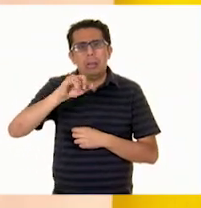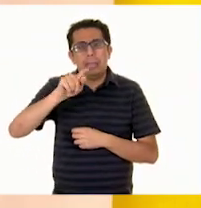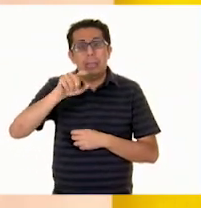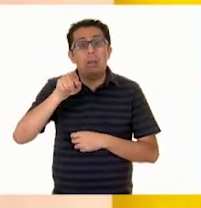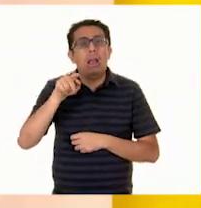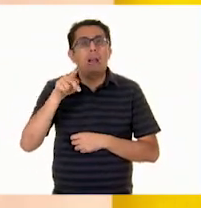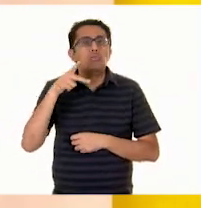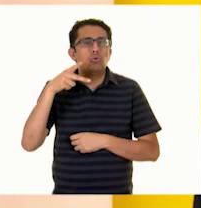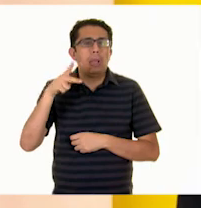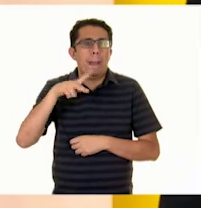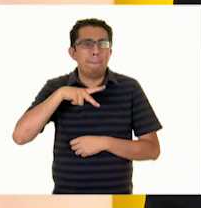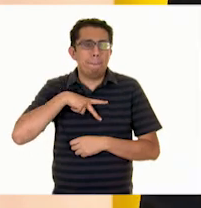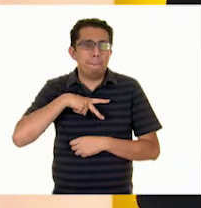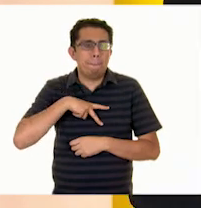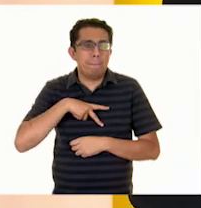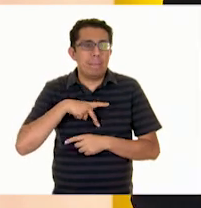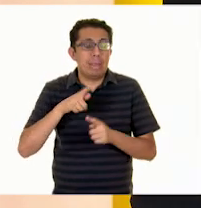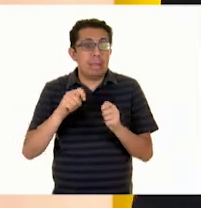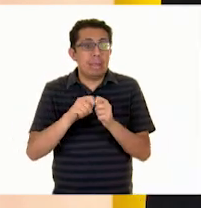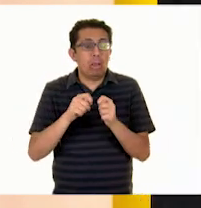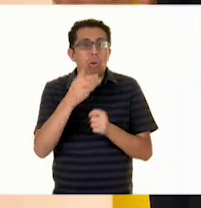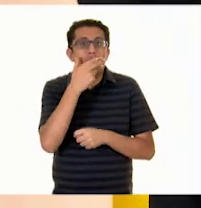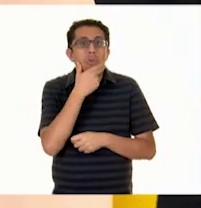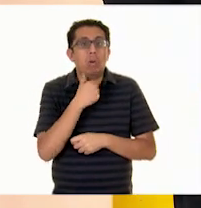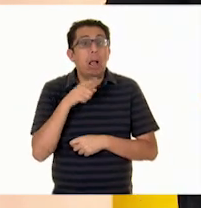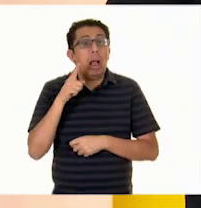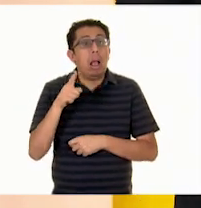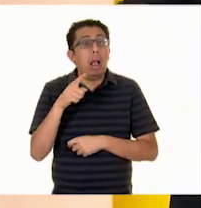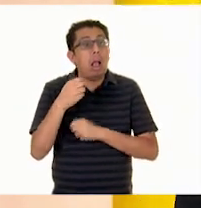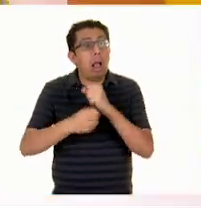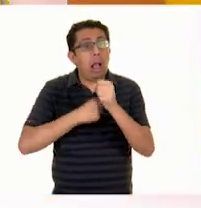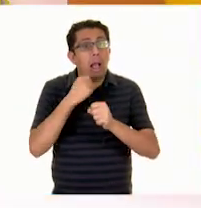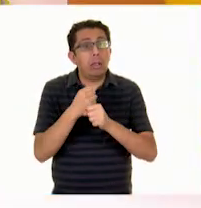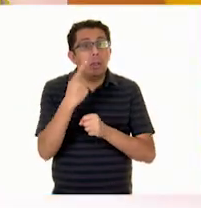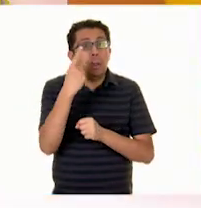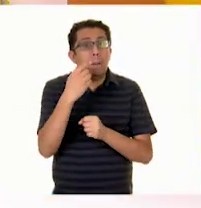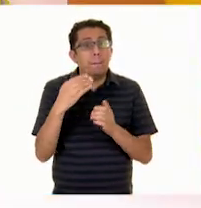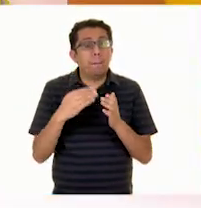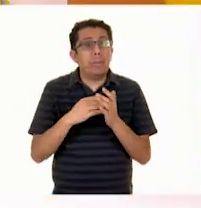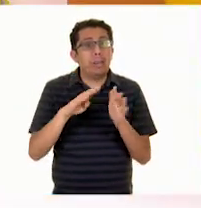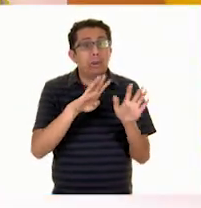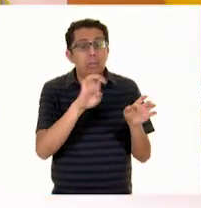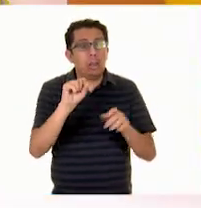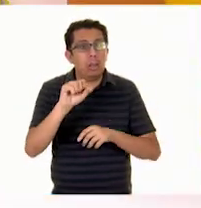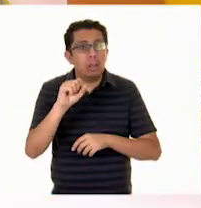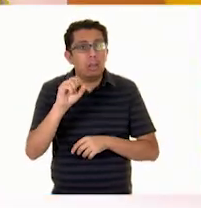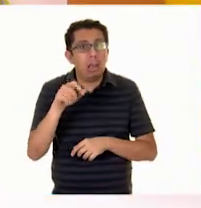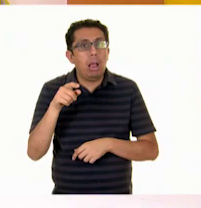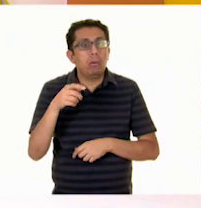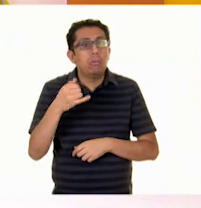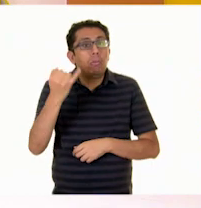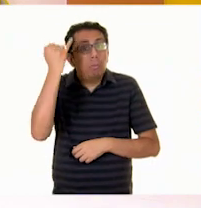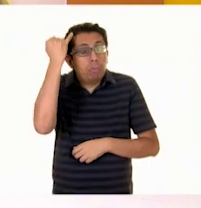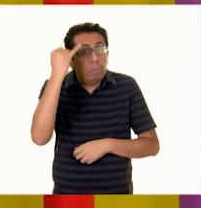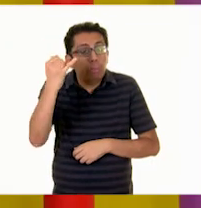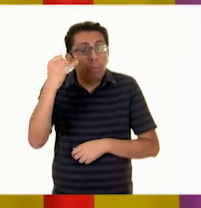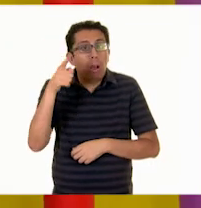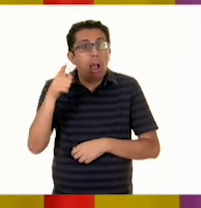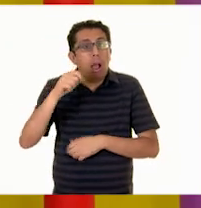y esta fue adquirida en 1960. ¿Te imaginas cuántos años tiene mi familia?